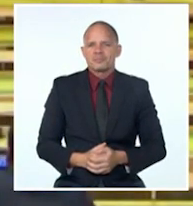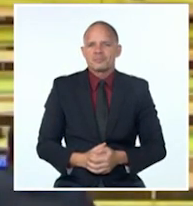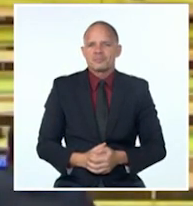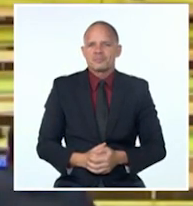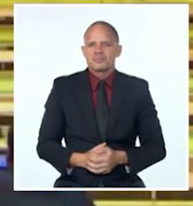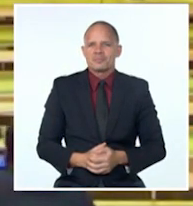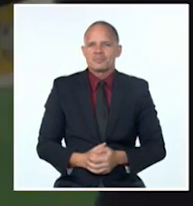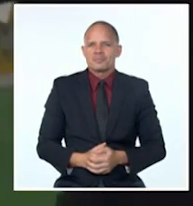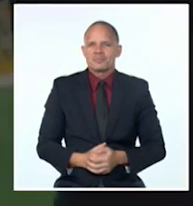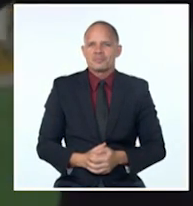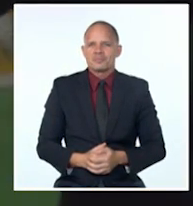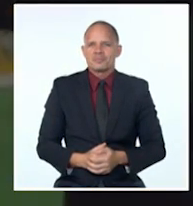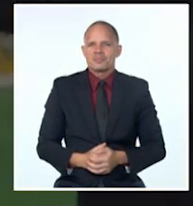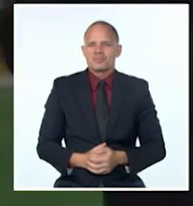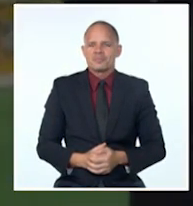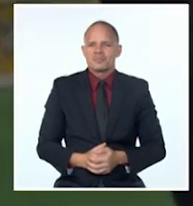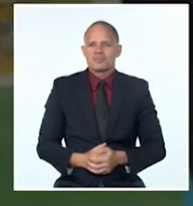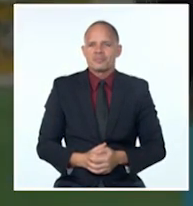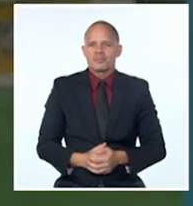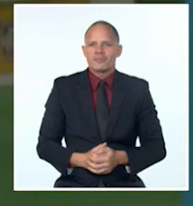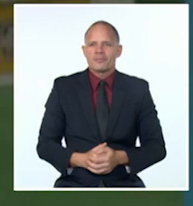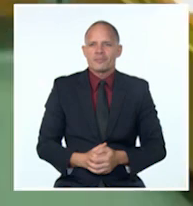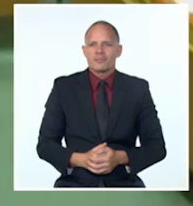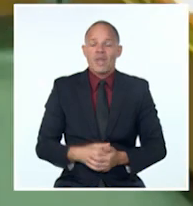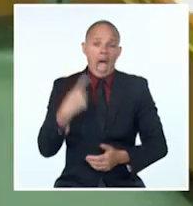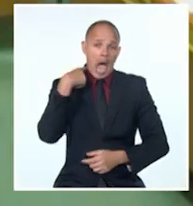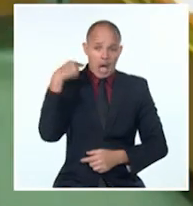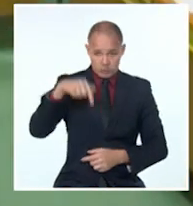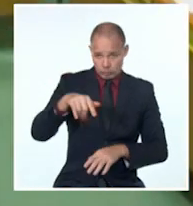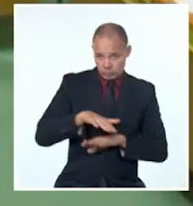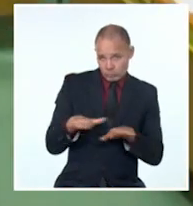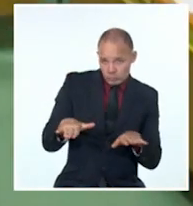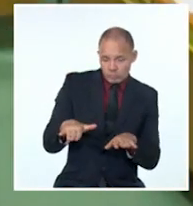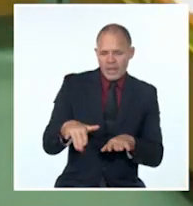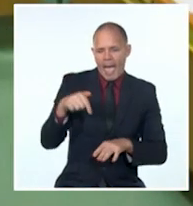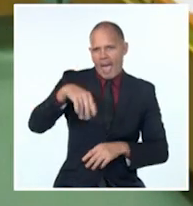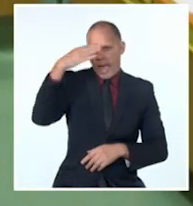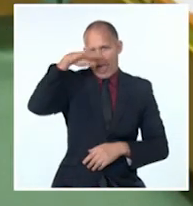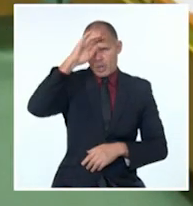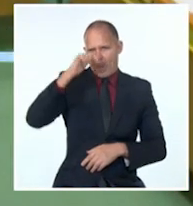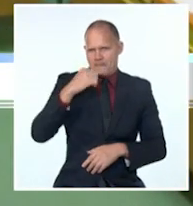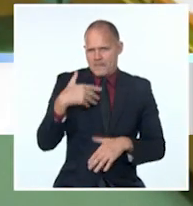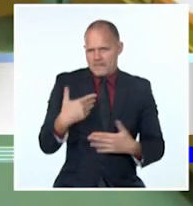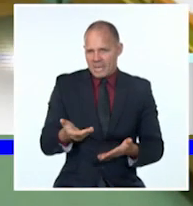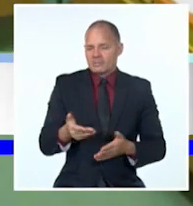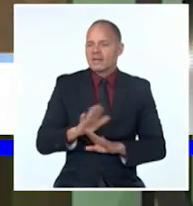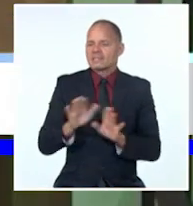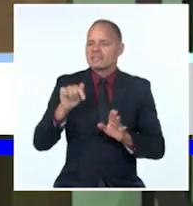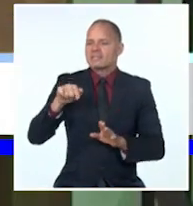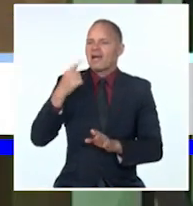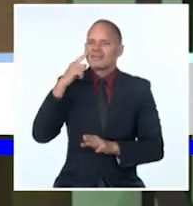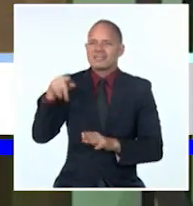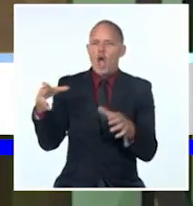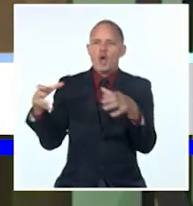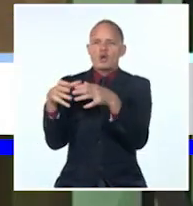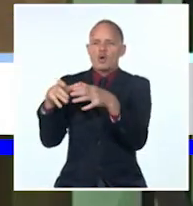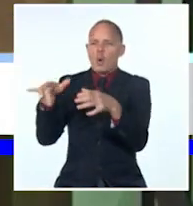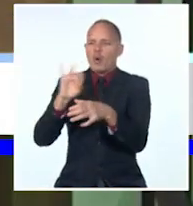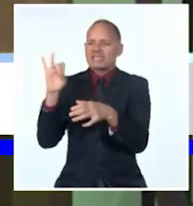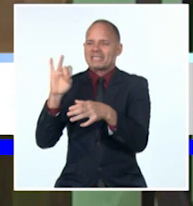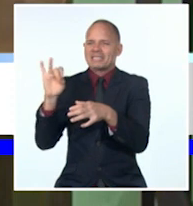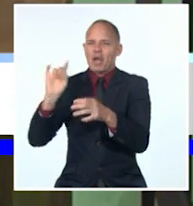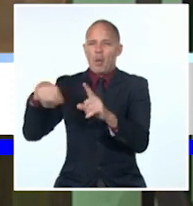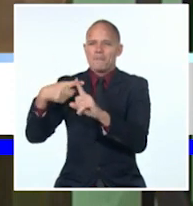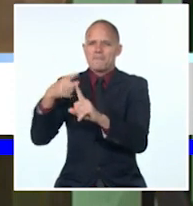En enero de este año, Cuba tuvo el honor de recibir la presidencia pro-témpore del Grupo de los 77 y China.